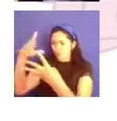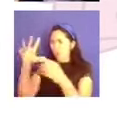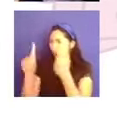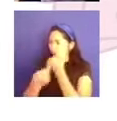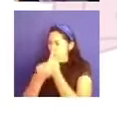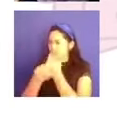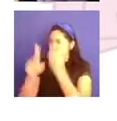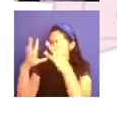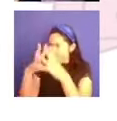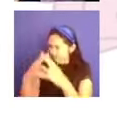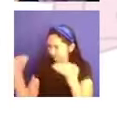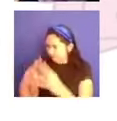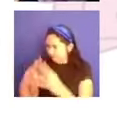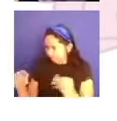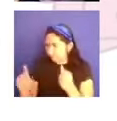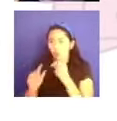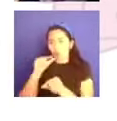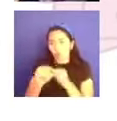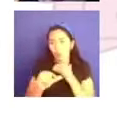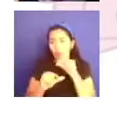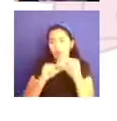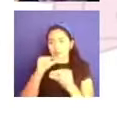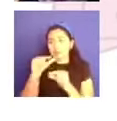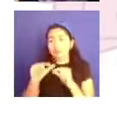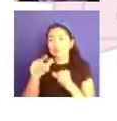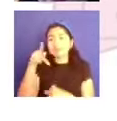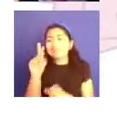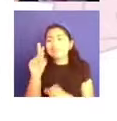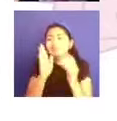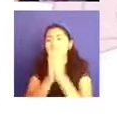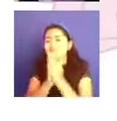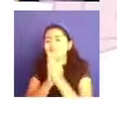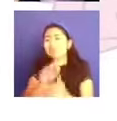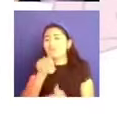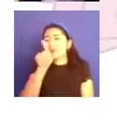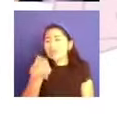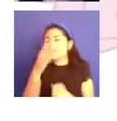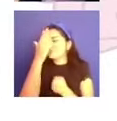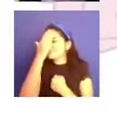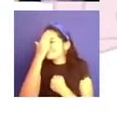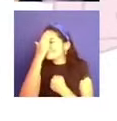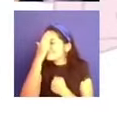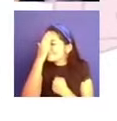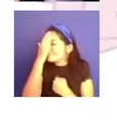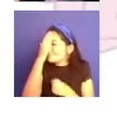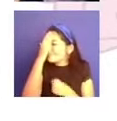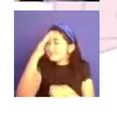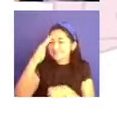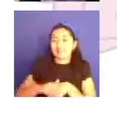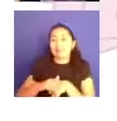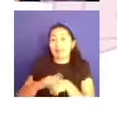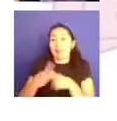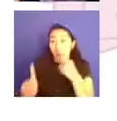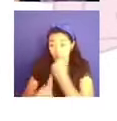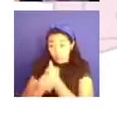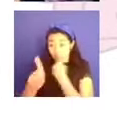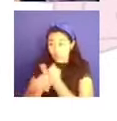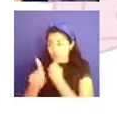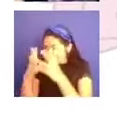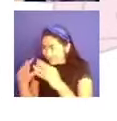pero grábense muy bien que ustedes en esa manera de resolver es la mejor que han podido hacer,